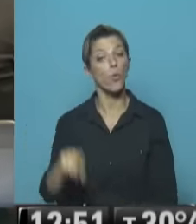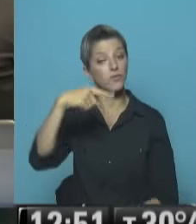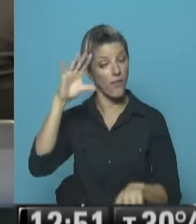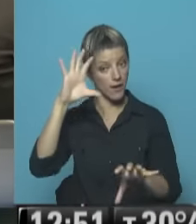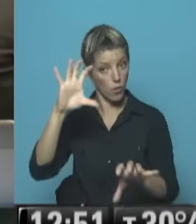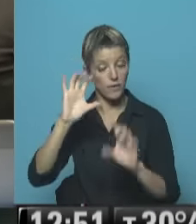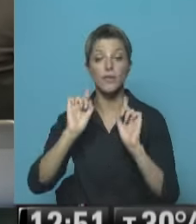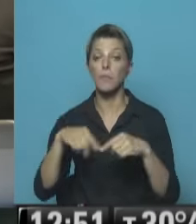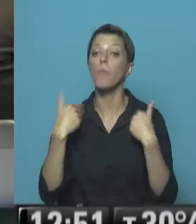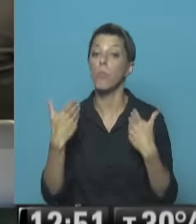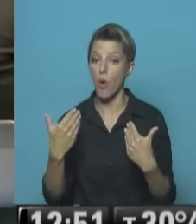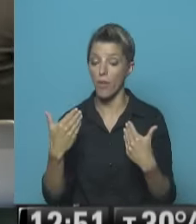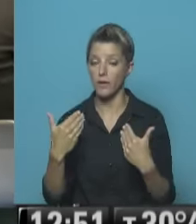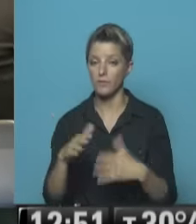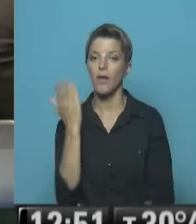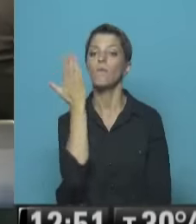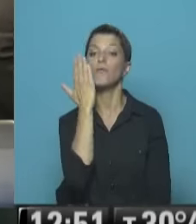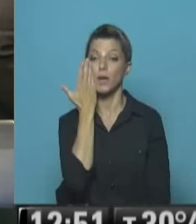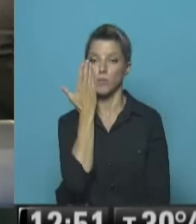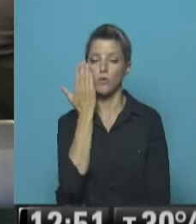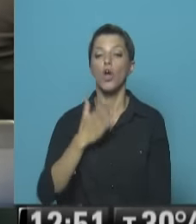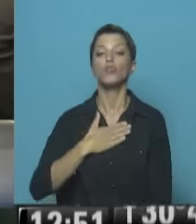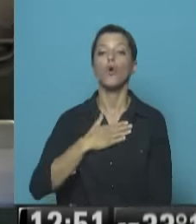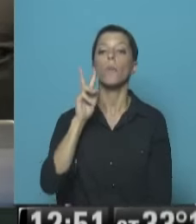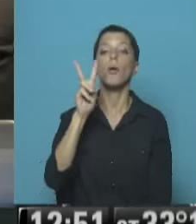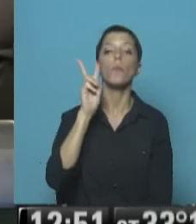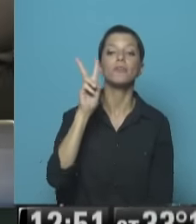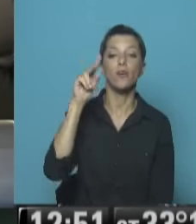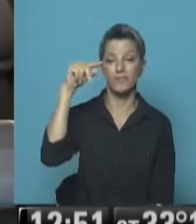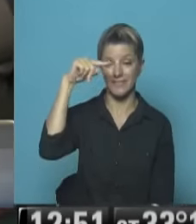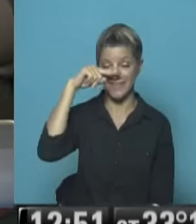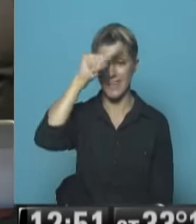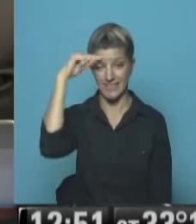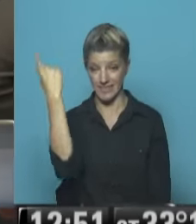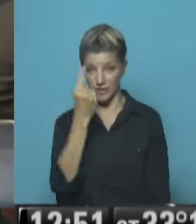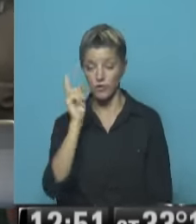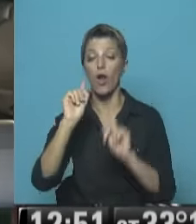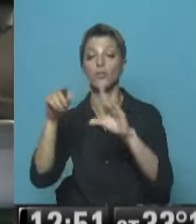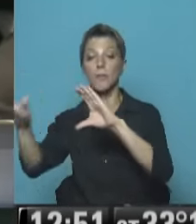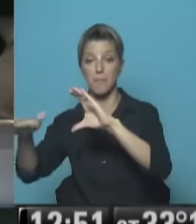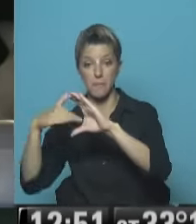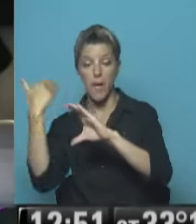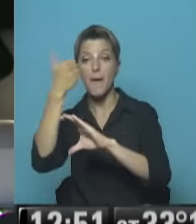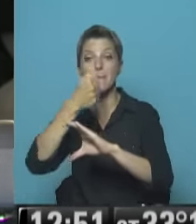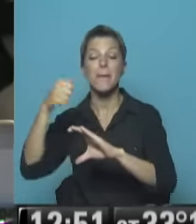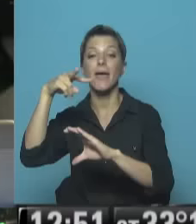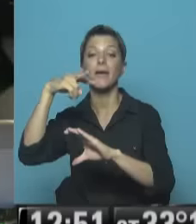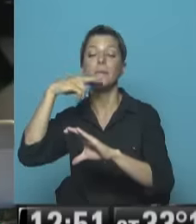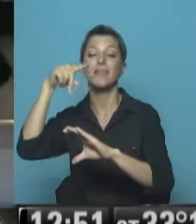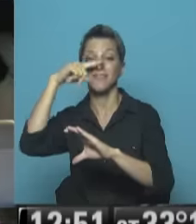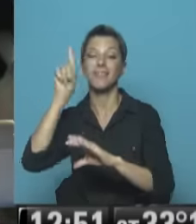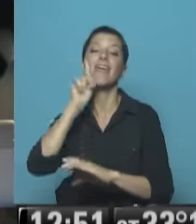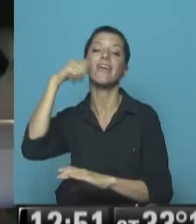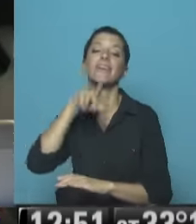que también Tienen la posibilidad De hacerlo a través De la red social Facebook Yo veo Visión 7 Internacional Y el correo electrónico V7inter Arroba gmail